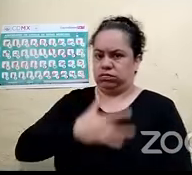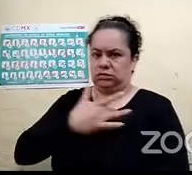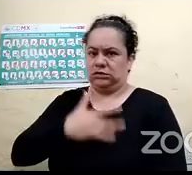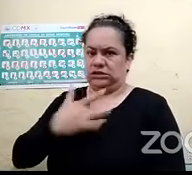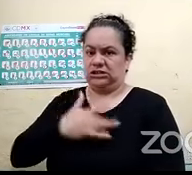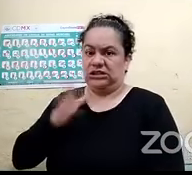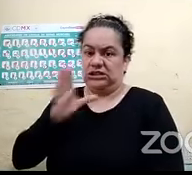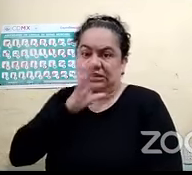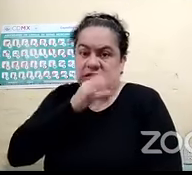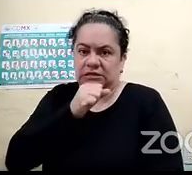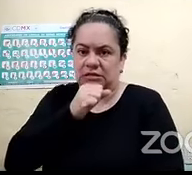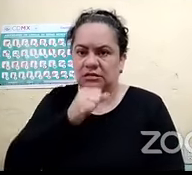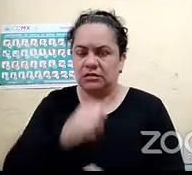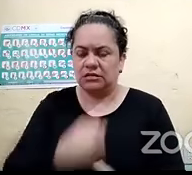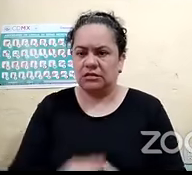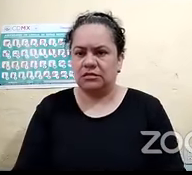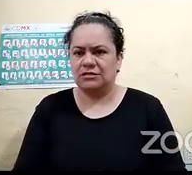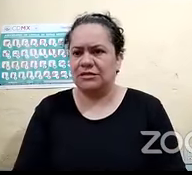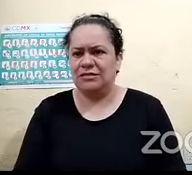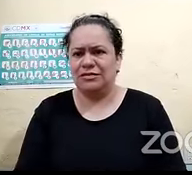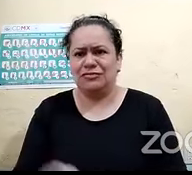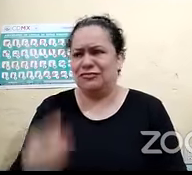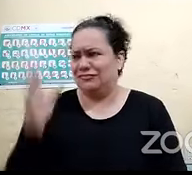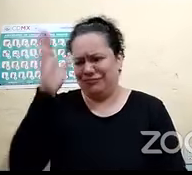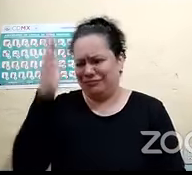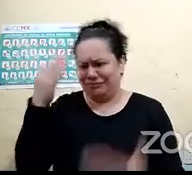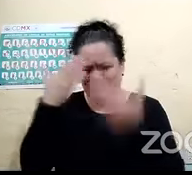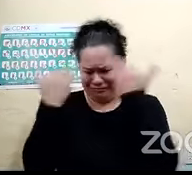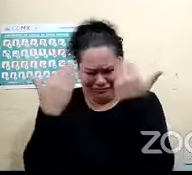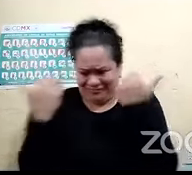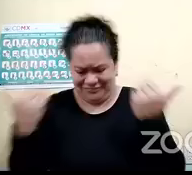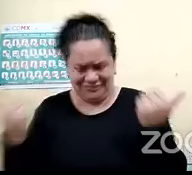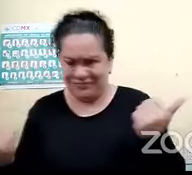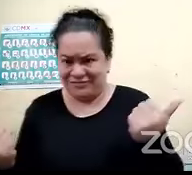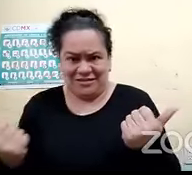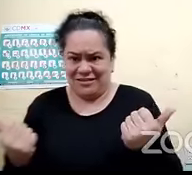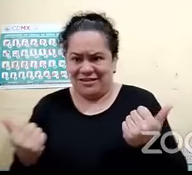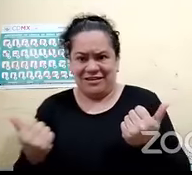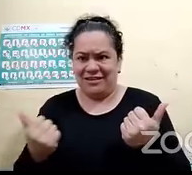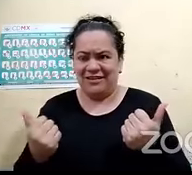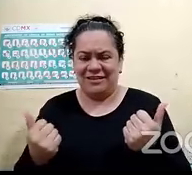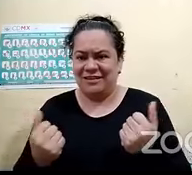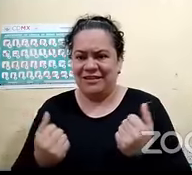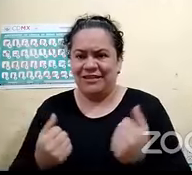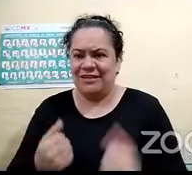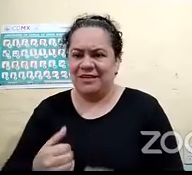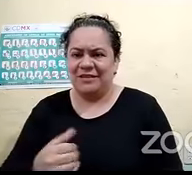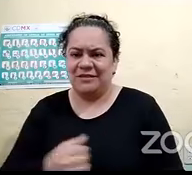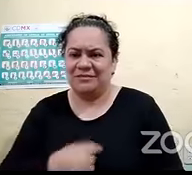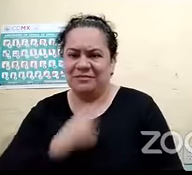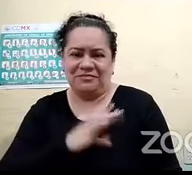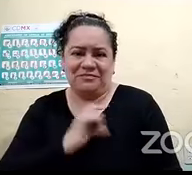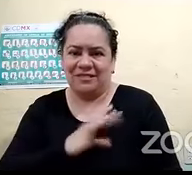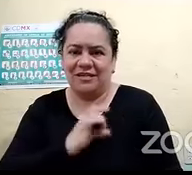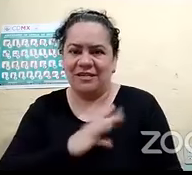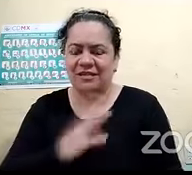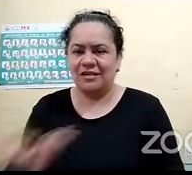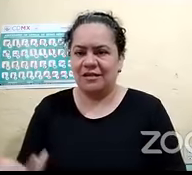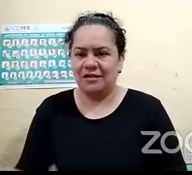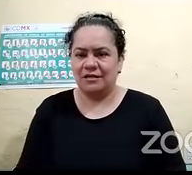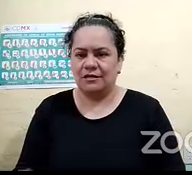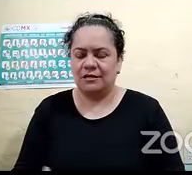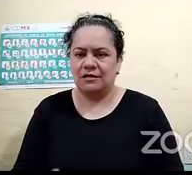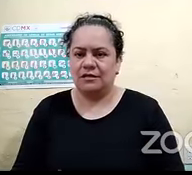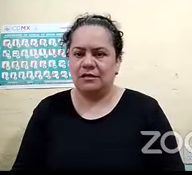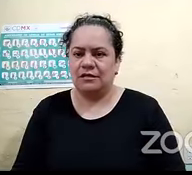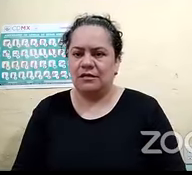he estado en un incendio no quiero pensar cómo cómo pueda sentirse pero este sí,